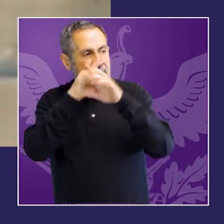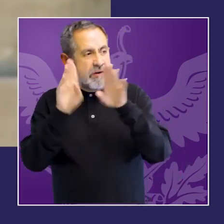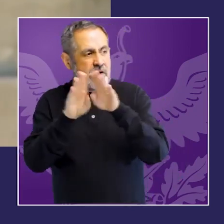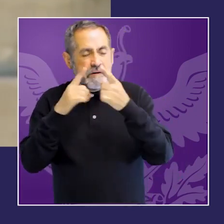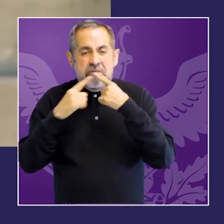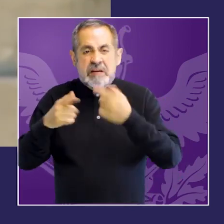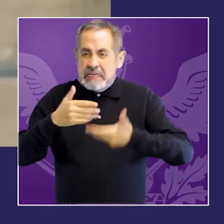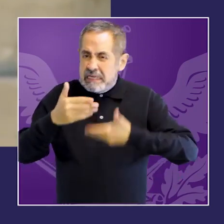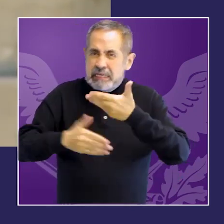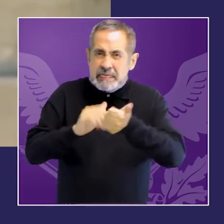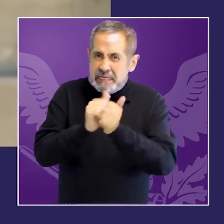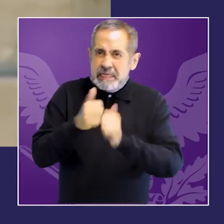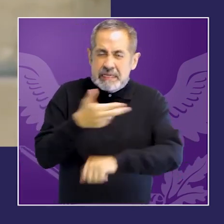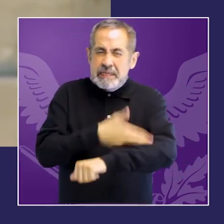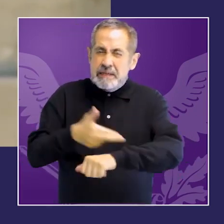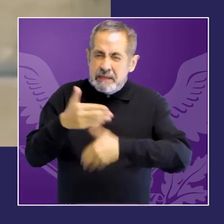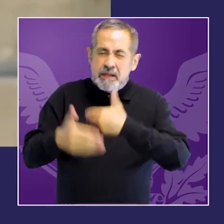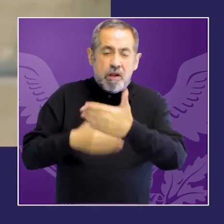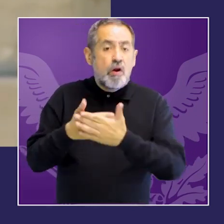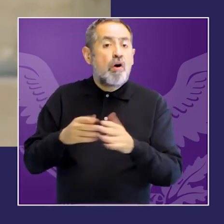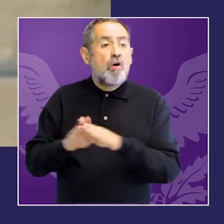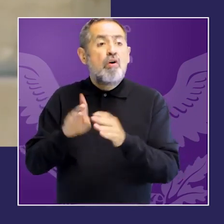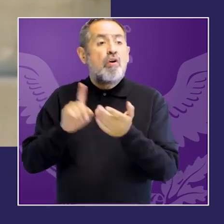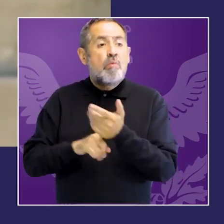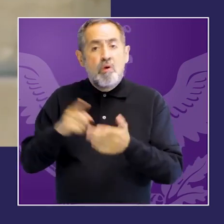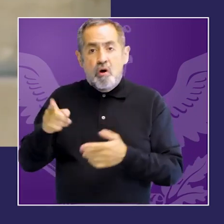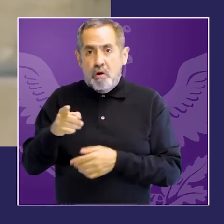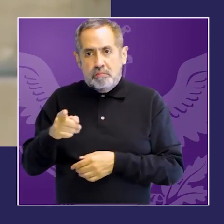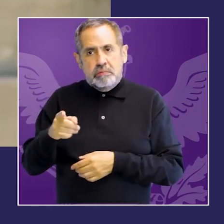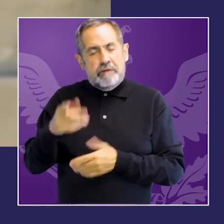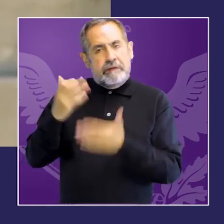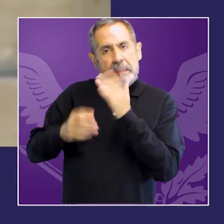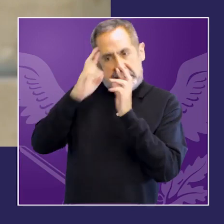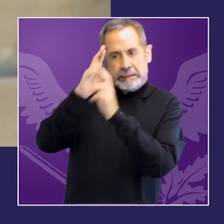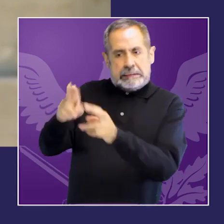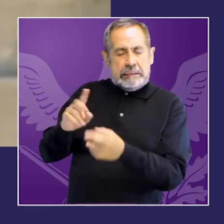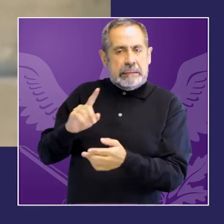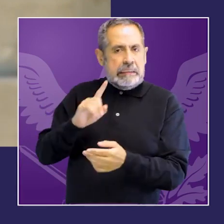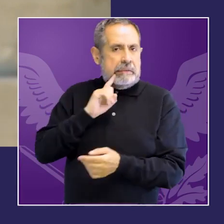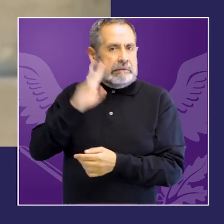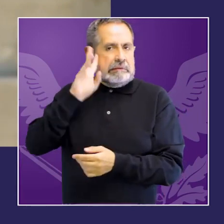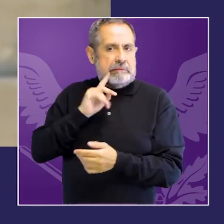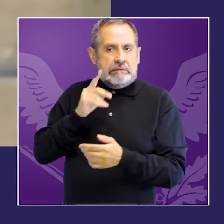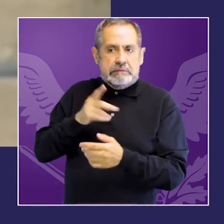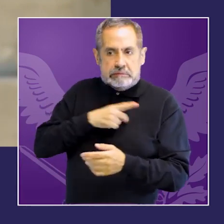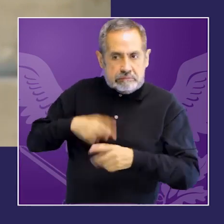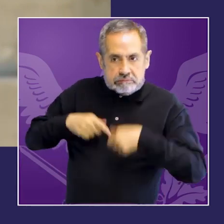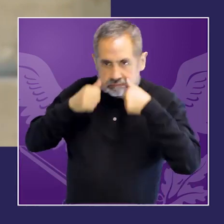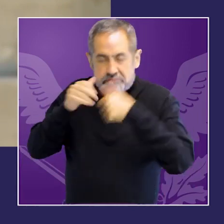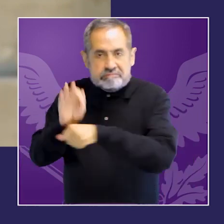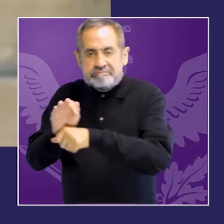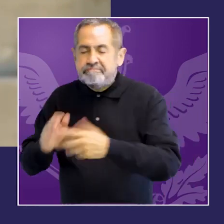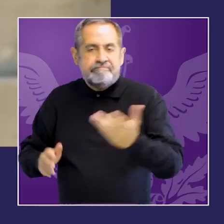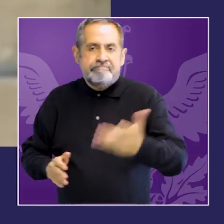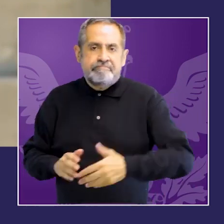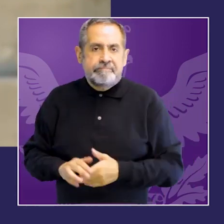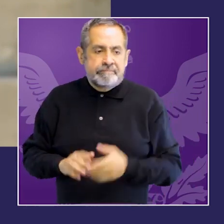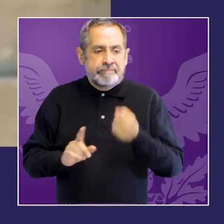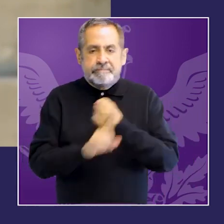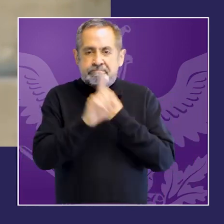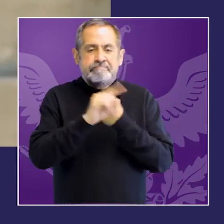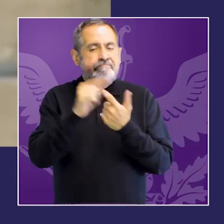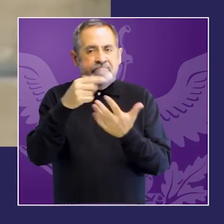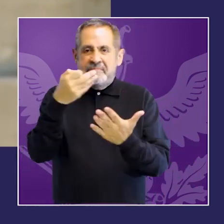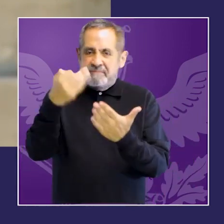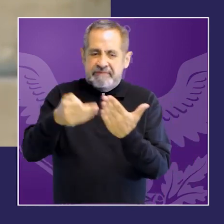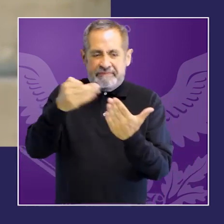en la aplicación sostenida de estereotipos con las que muchas veces actúan los órganos de administración de justicia. En el